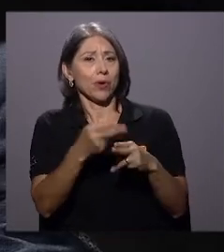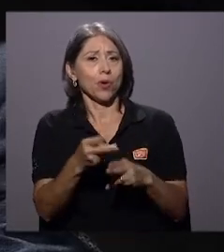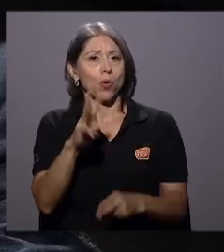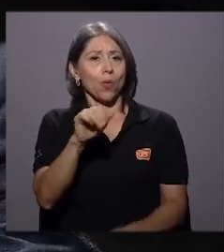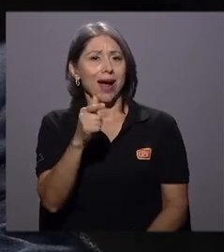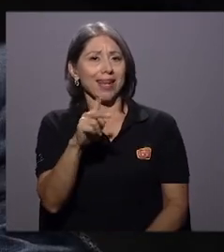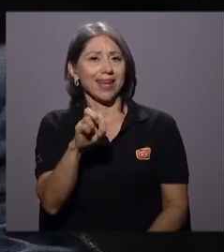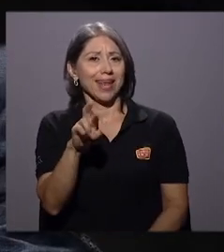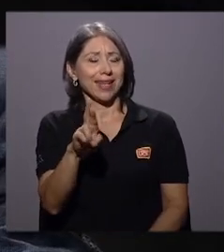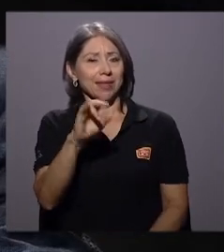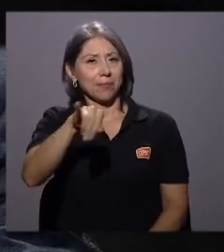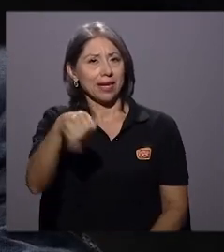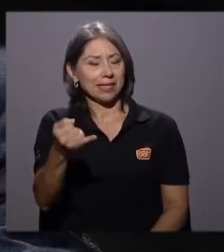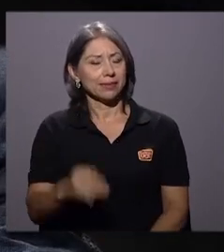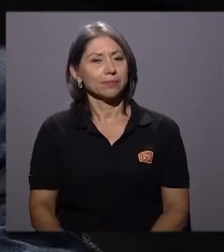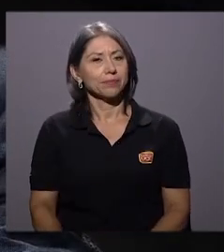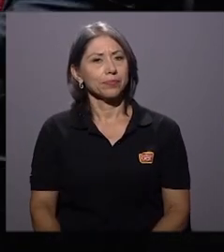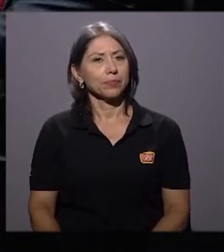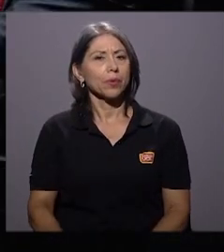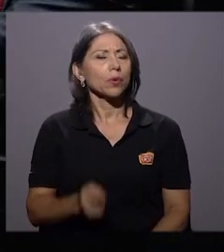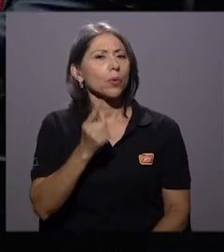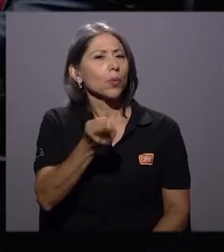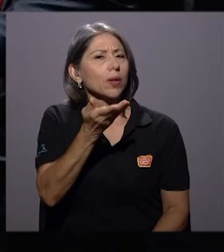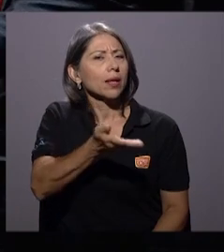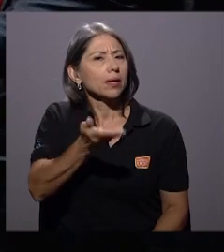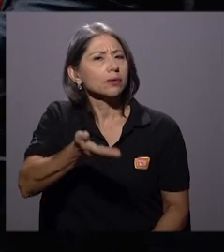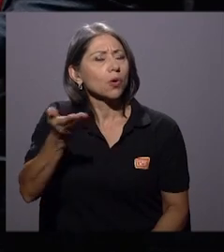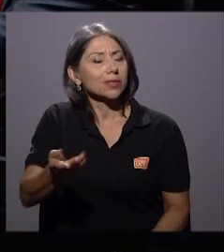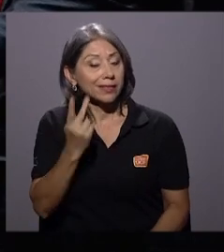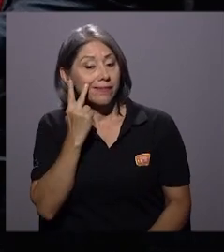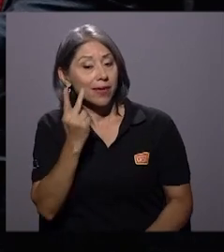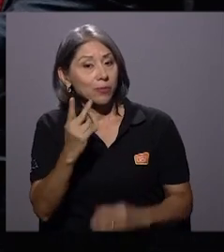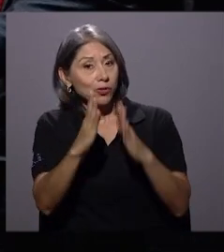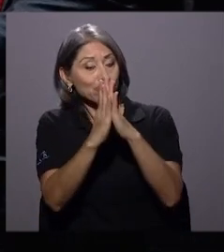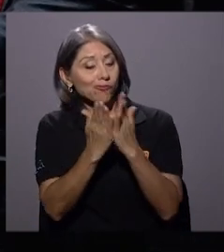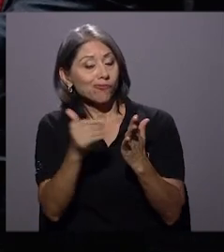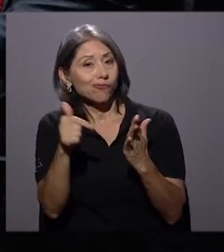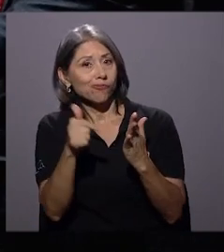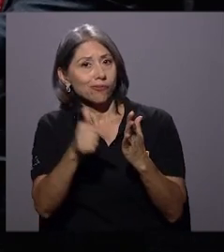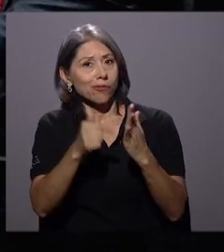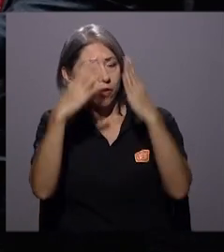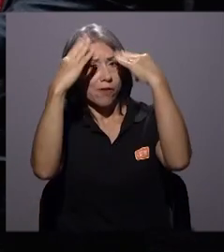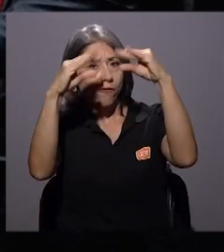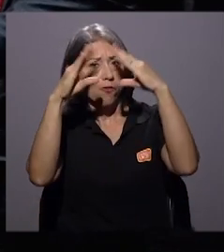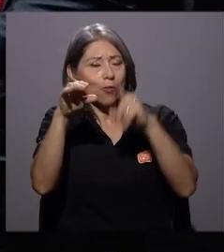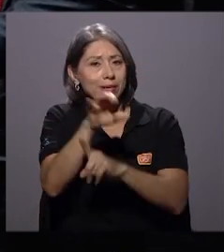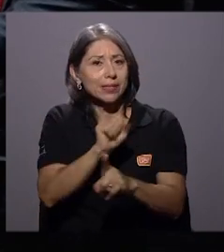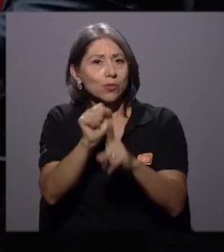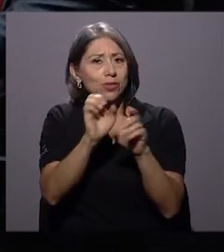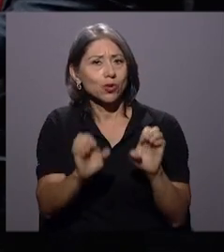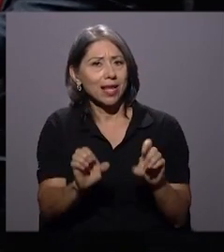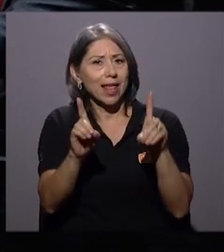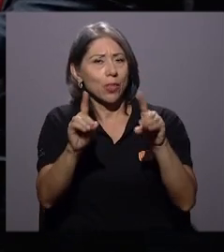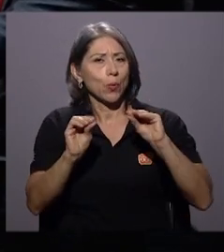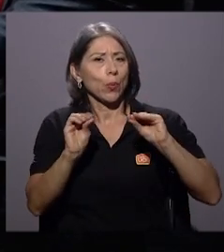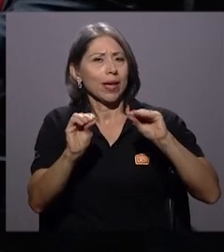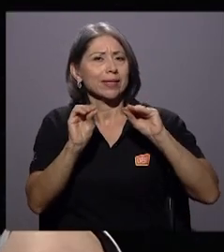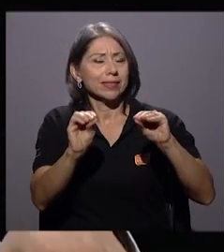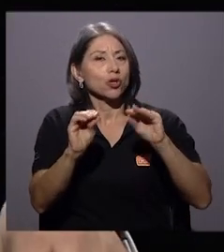Don Guarni, una de las cosas que arroja el informe del Estado de la Educación es que casualmente el perfil